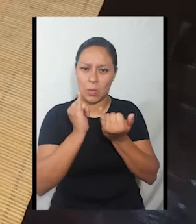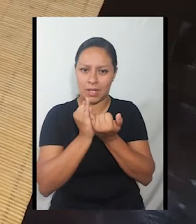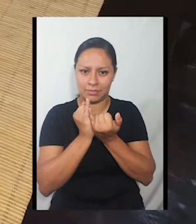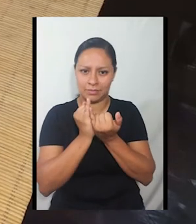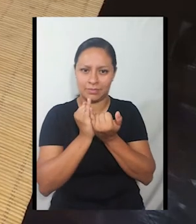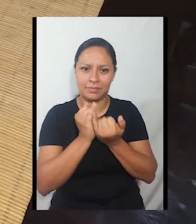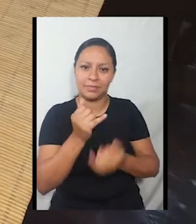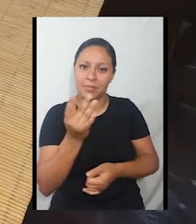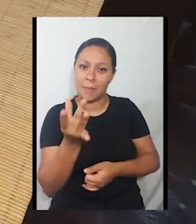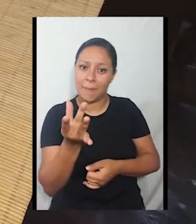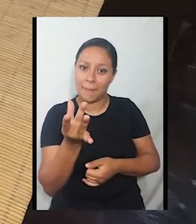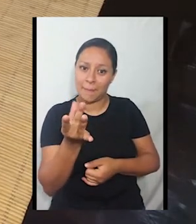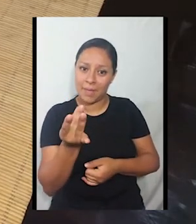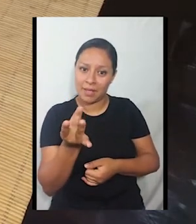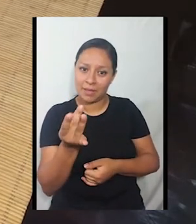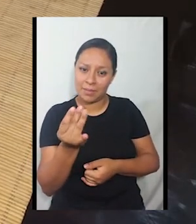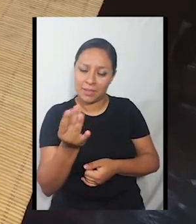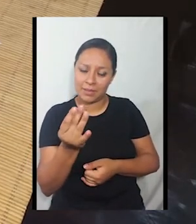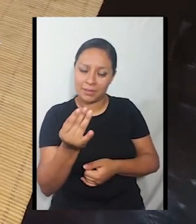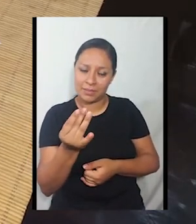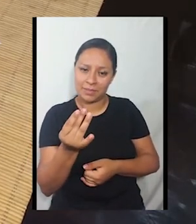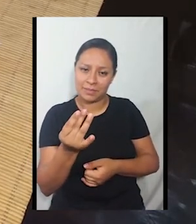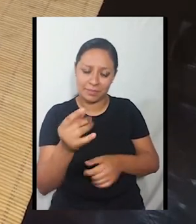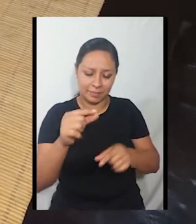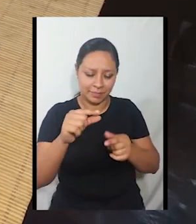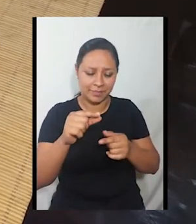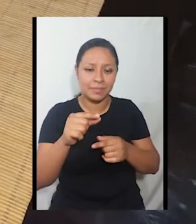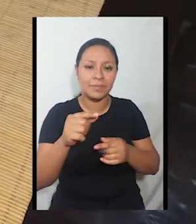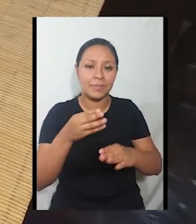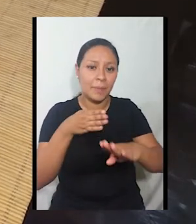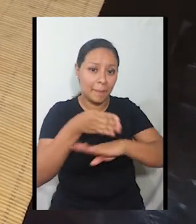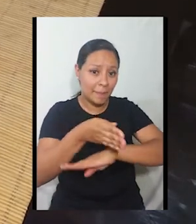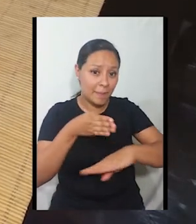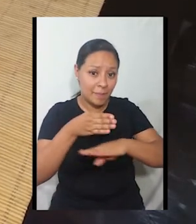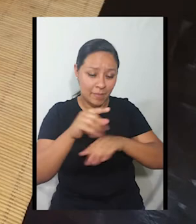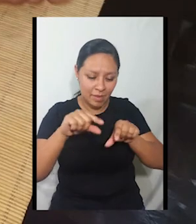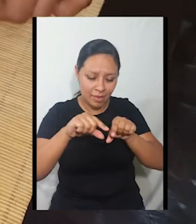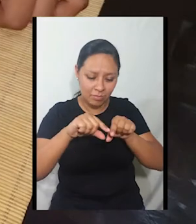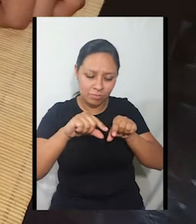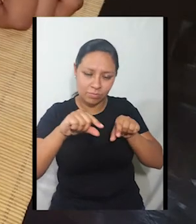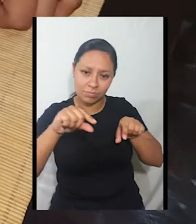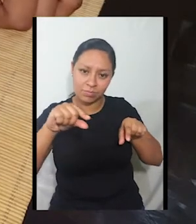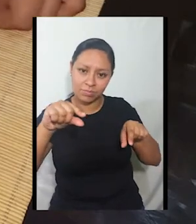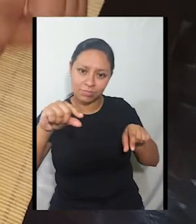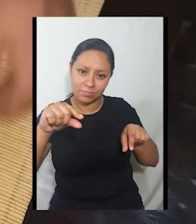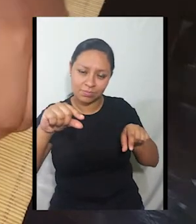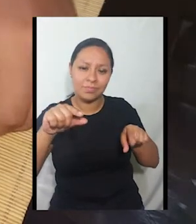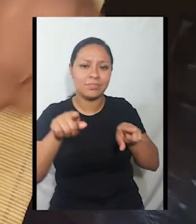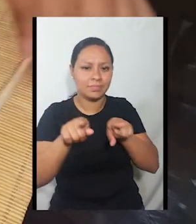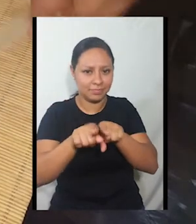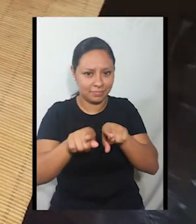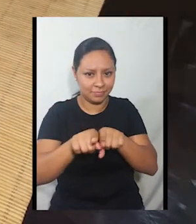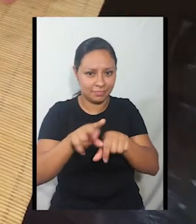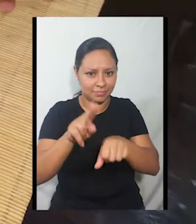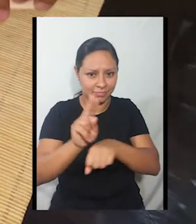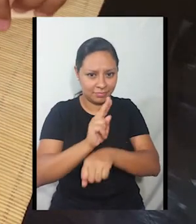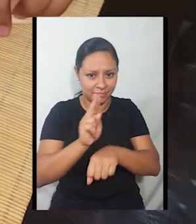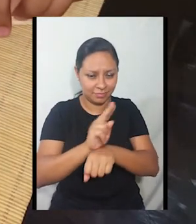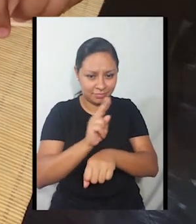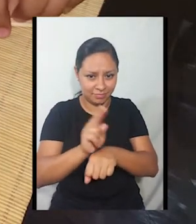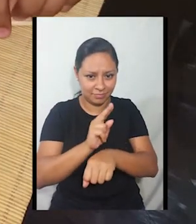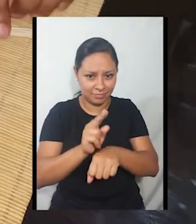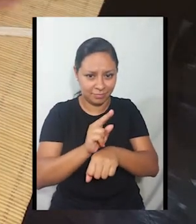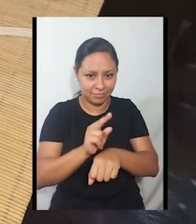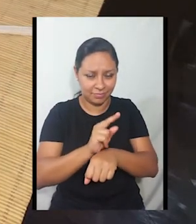La diferencia es que con las figuras lo pegamos por la parte de abajo. Y con los textos vamos a hacerlo por la